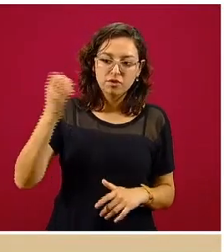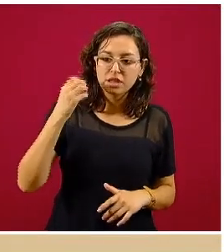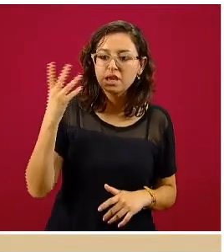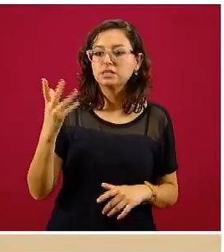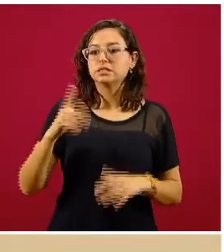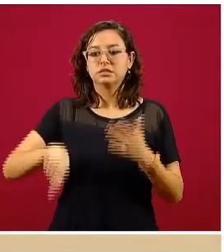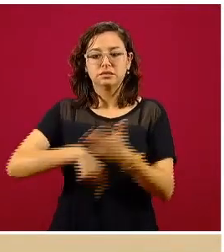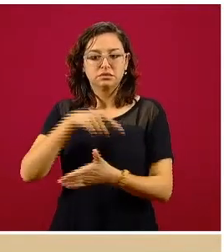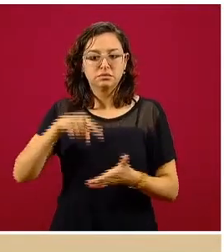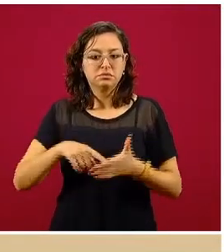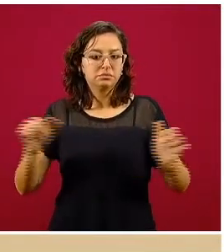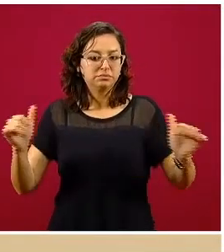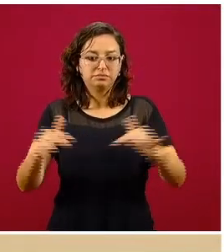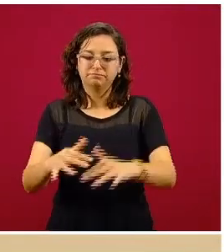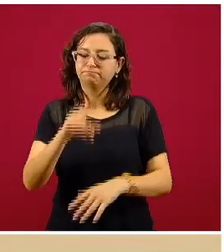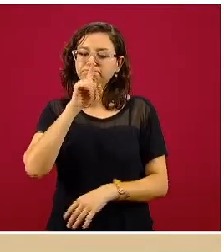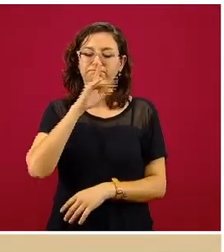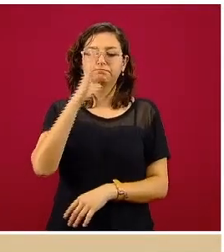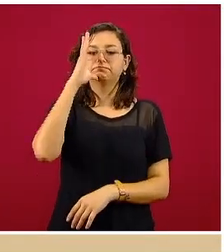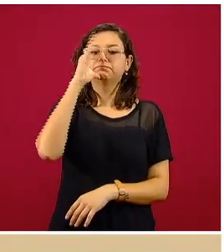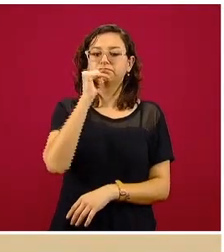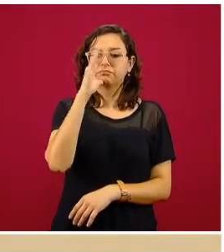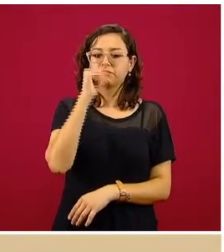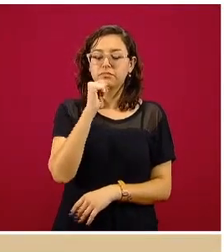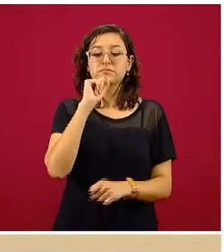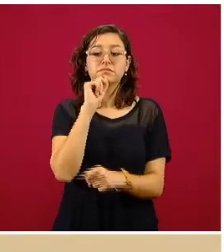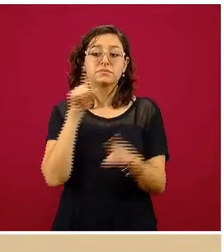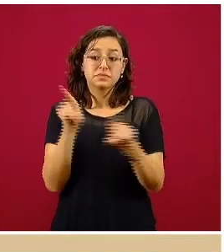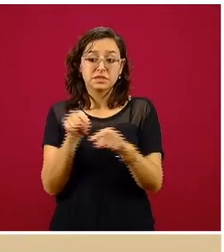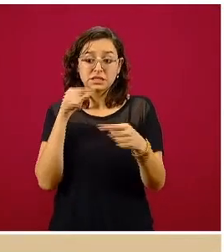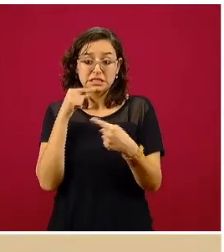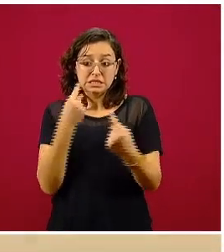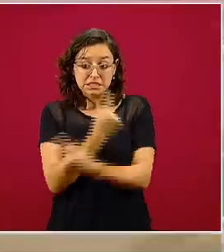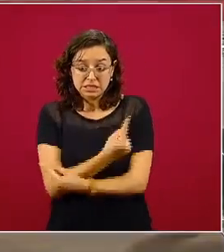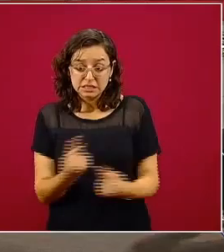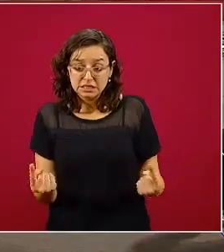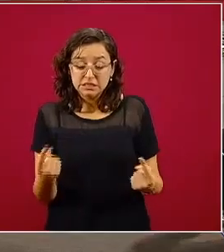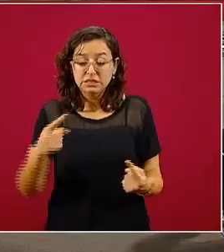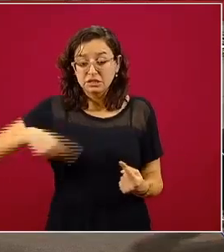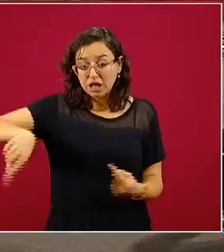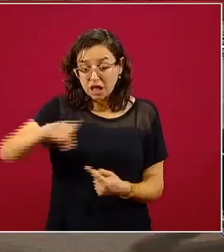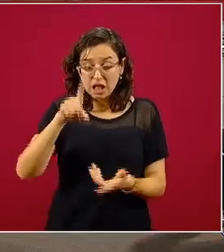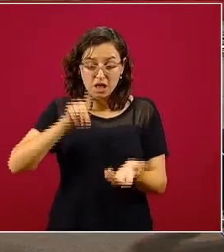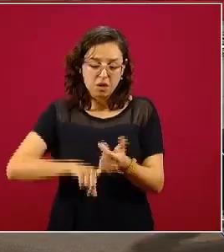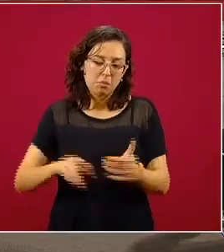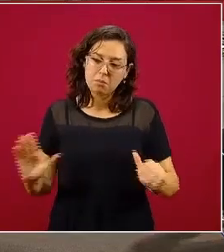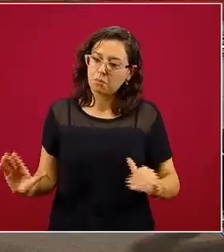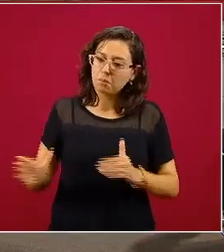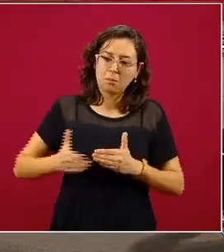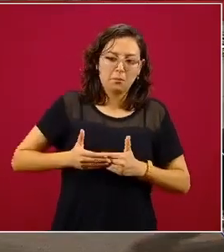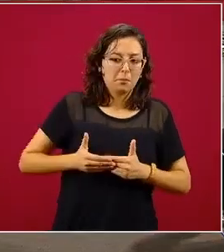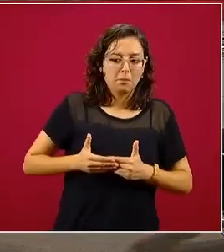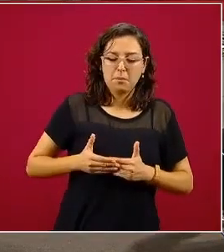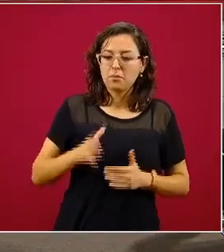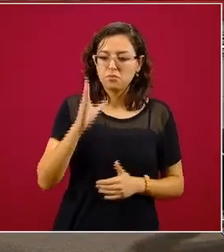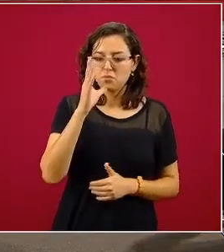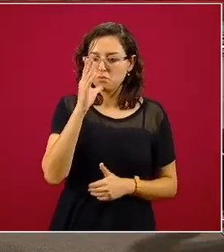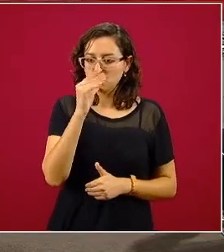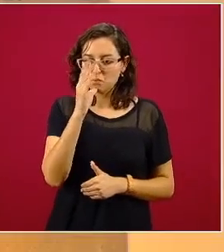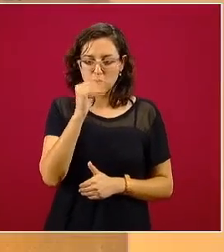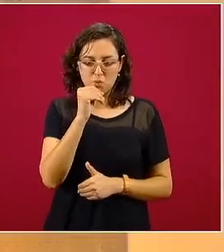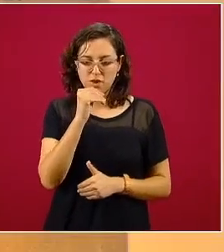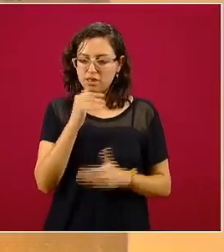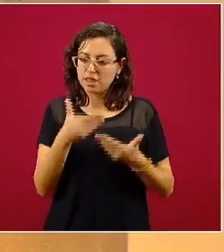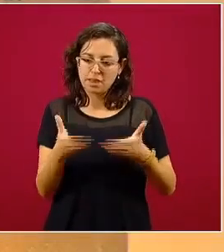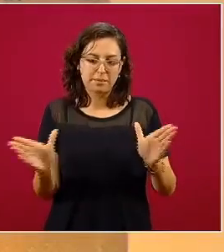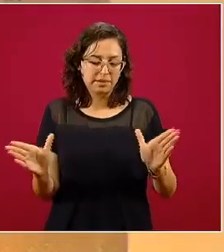estos lugares. Por lo tanto, también las áreas infantiles que pudieran haber en estos parques, en estas plazas, deberán de permanecer cerrados y no